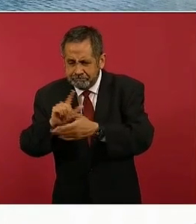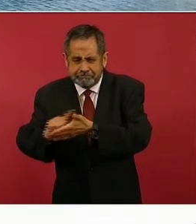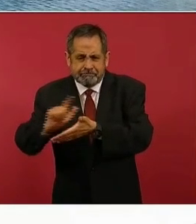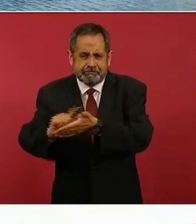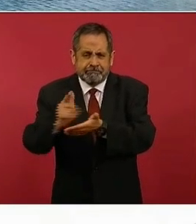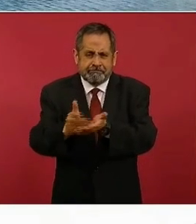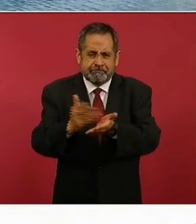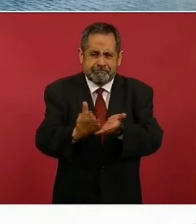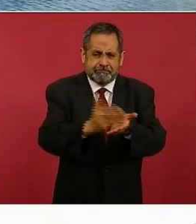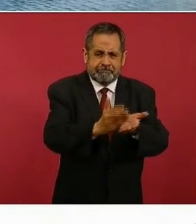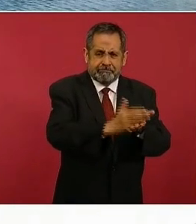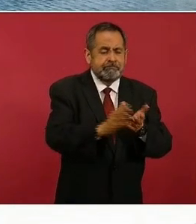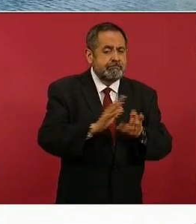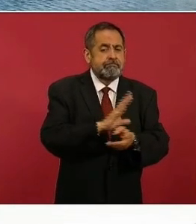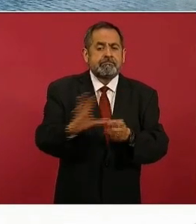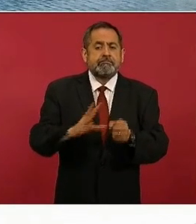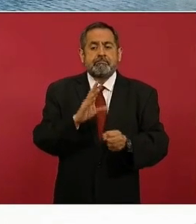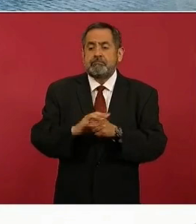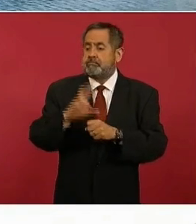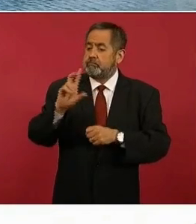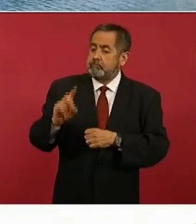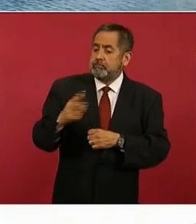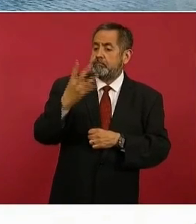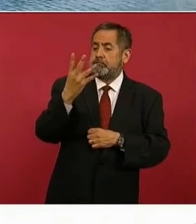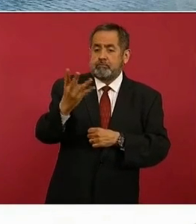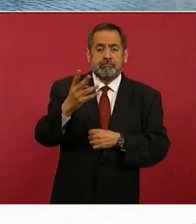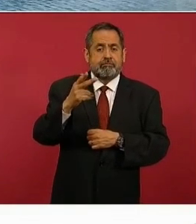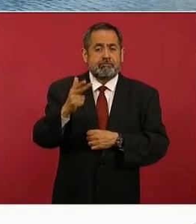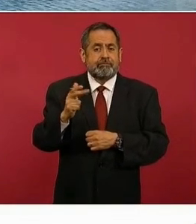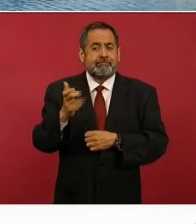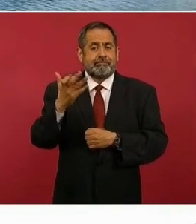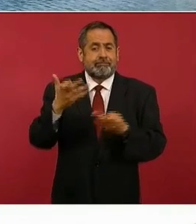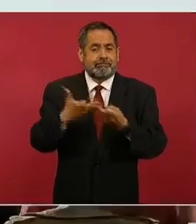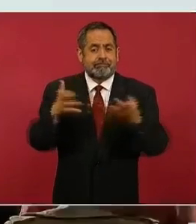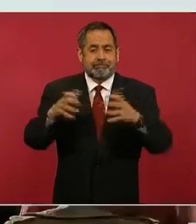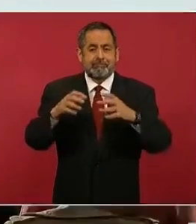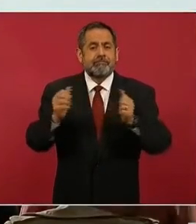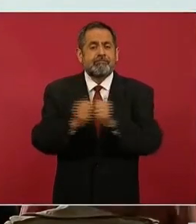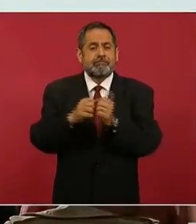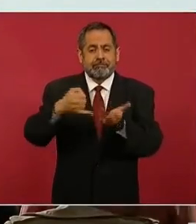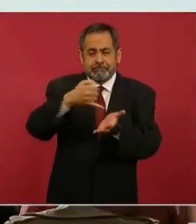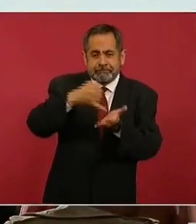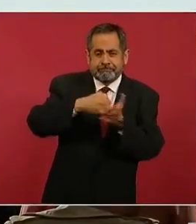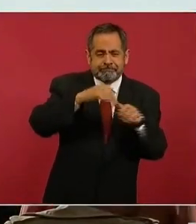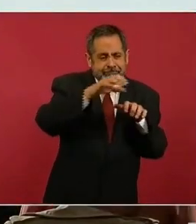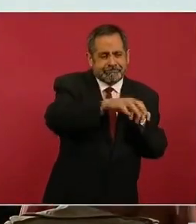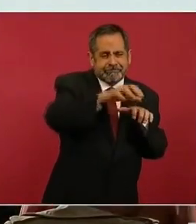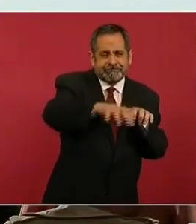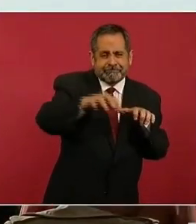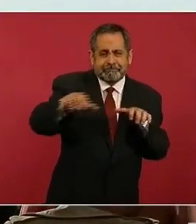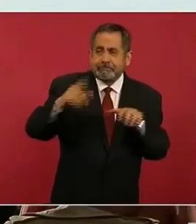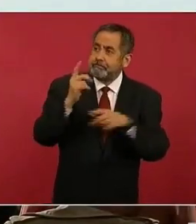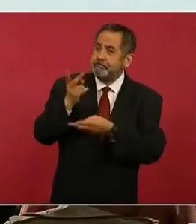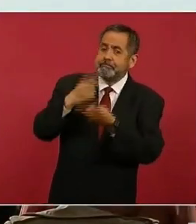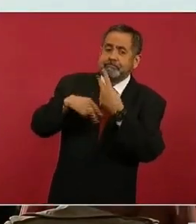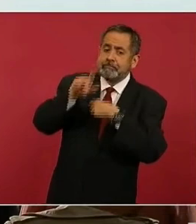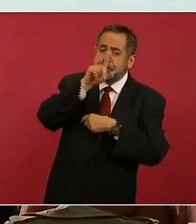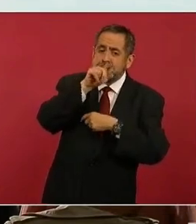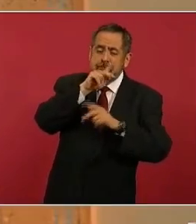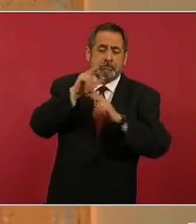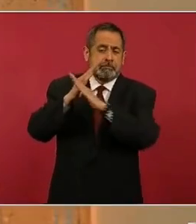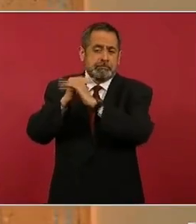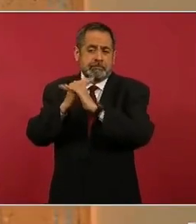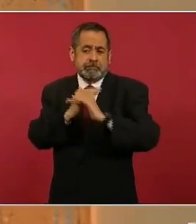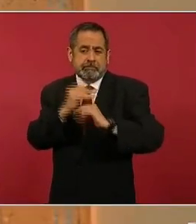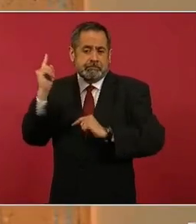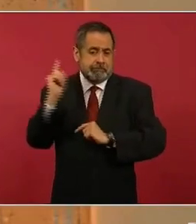cerca de 34 hectáreas de islotes para establecimiento de hábitats para aves migratorias dentro del lago,